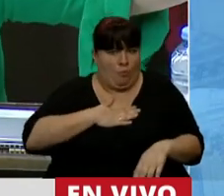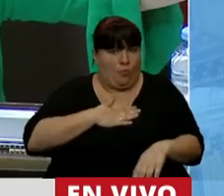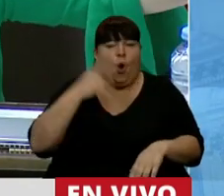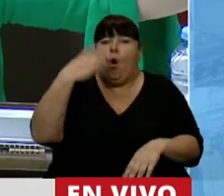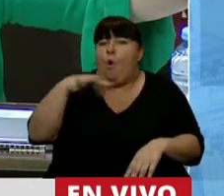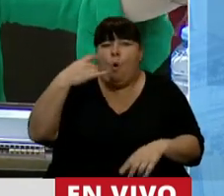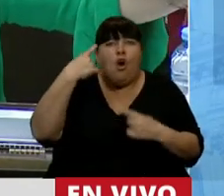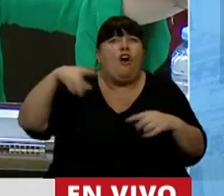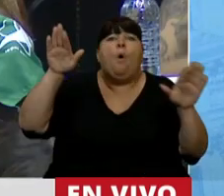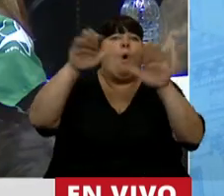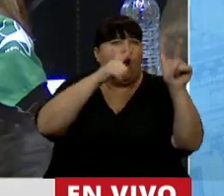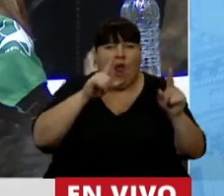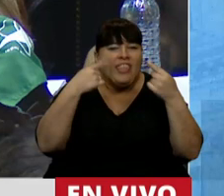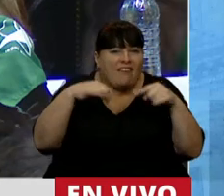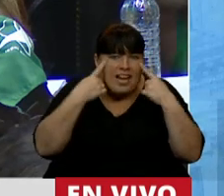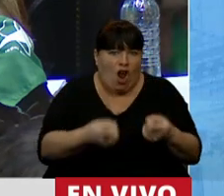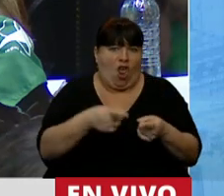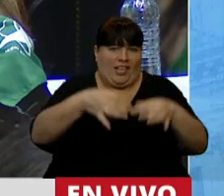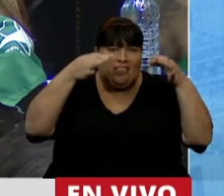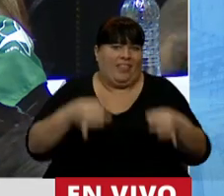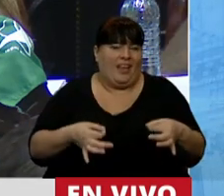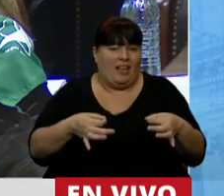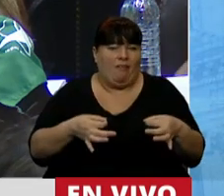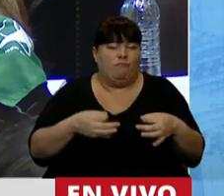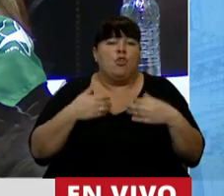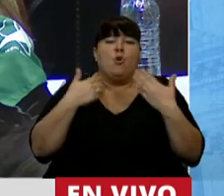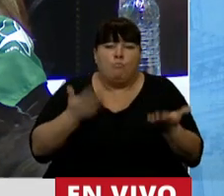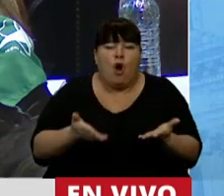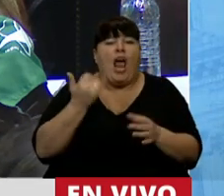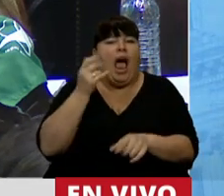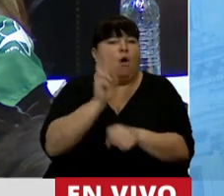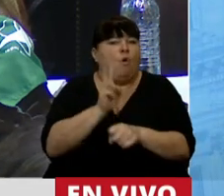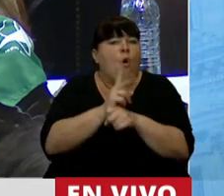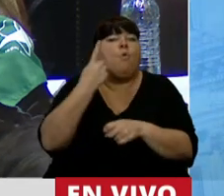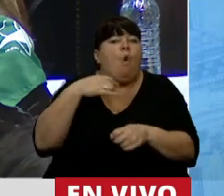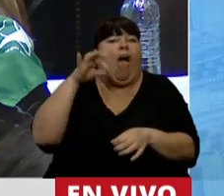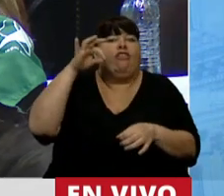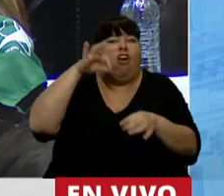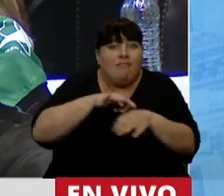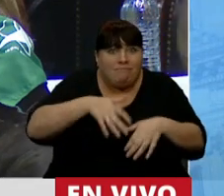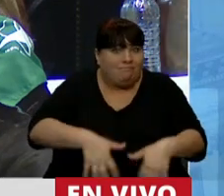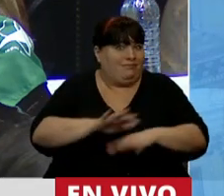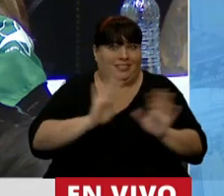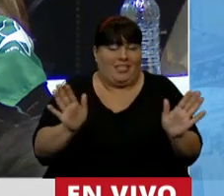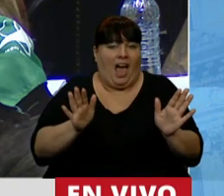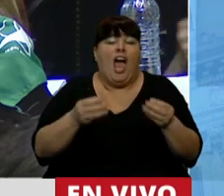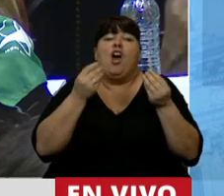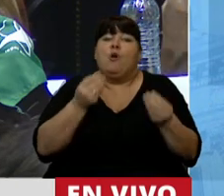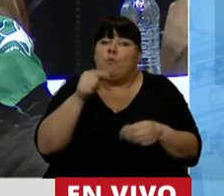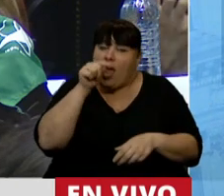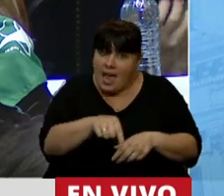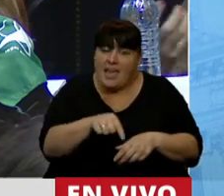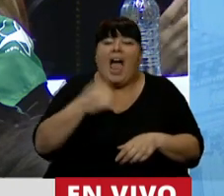único y repetible al que se le debe reconocer su dignidad y por ello tiene protección desde la concepción, porque allí